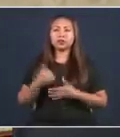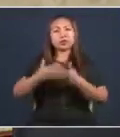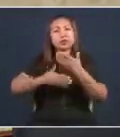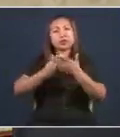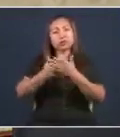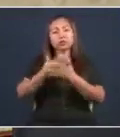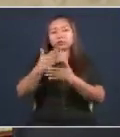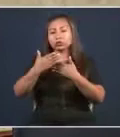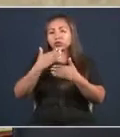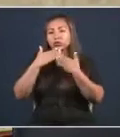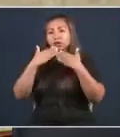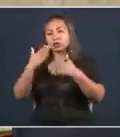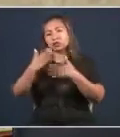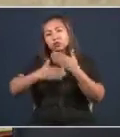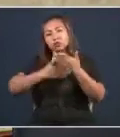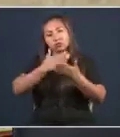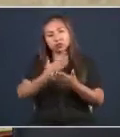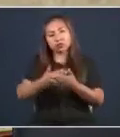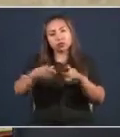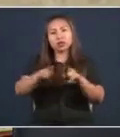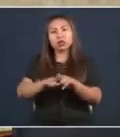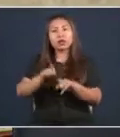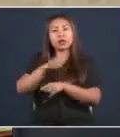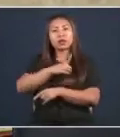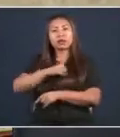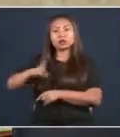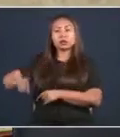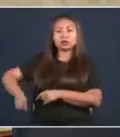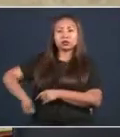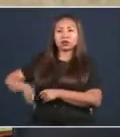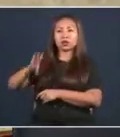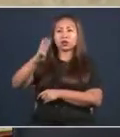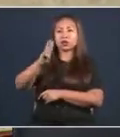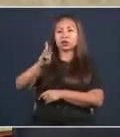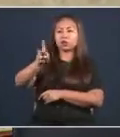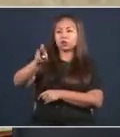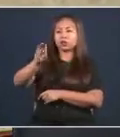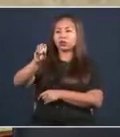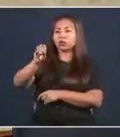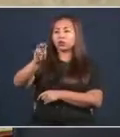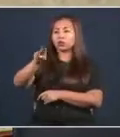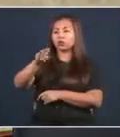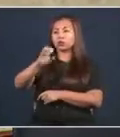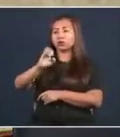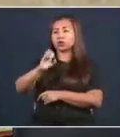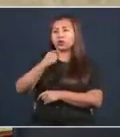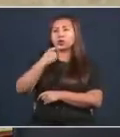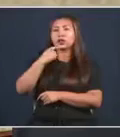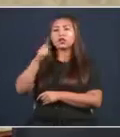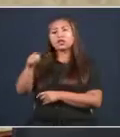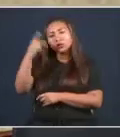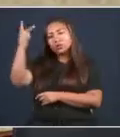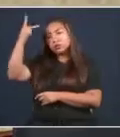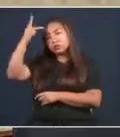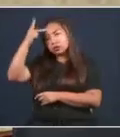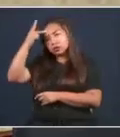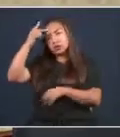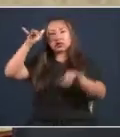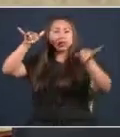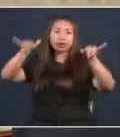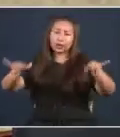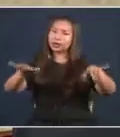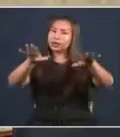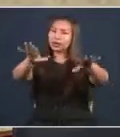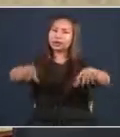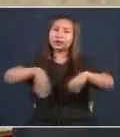A los diputados broces que hemos tenido enfrentamiento. Esto es política. Y se queda aquí en la asamblea.